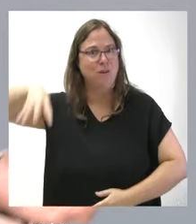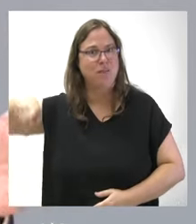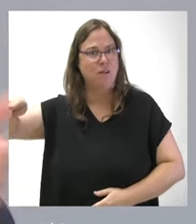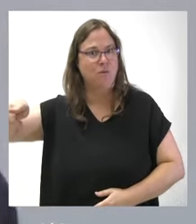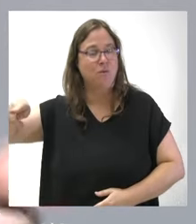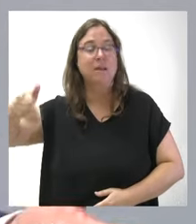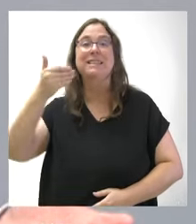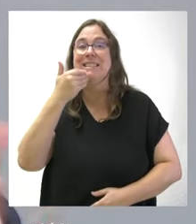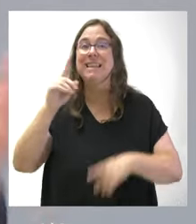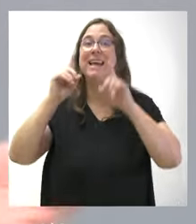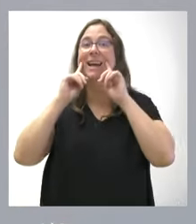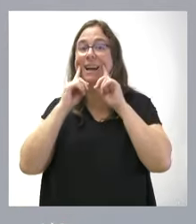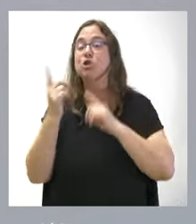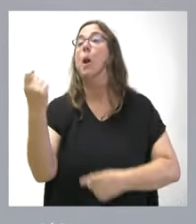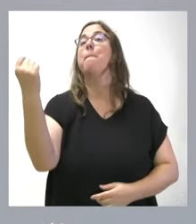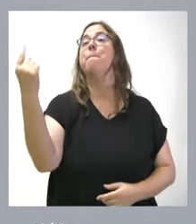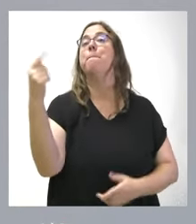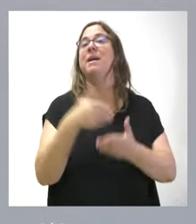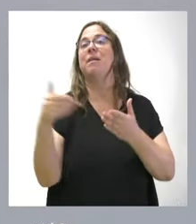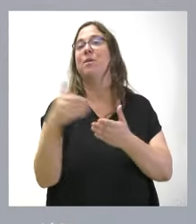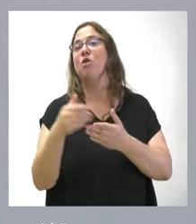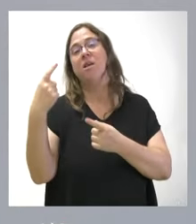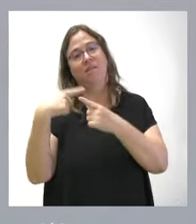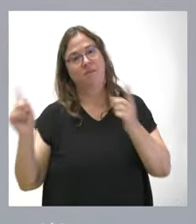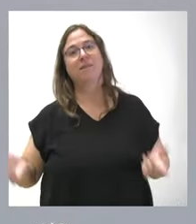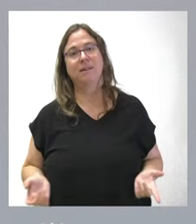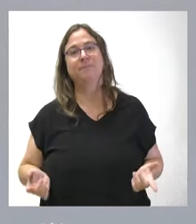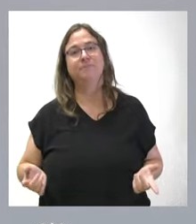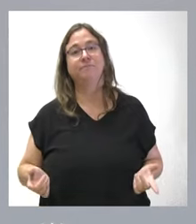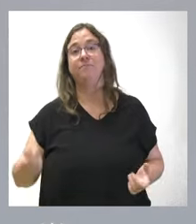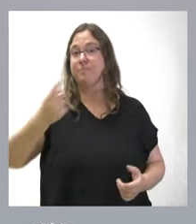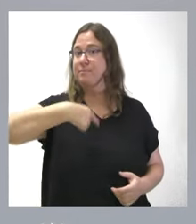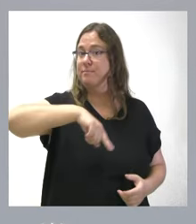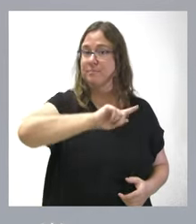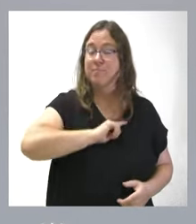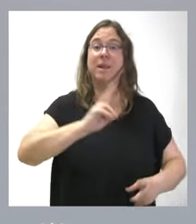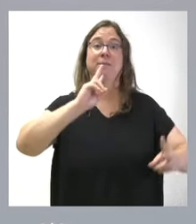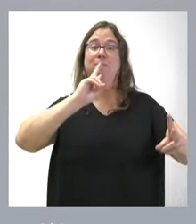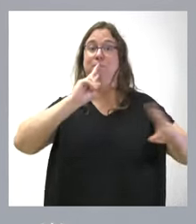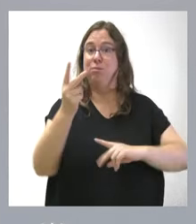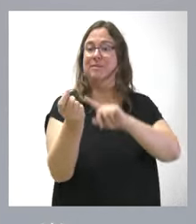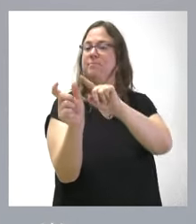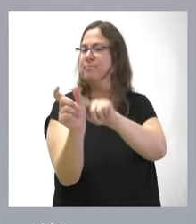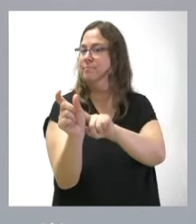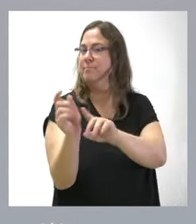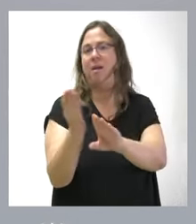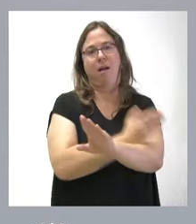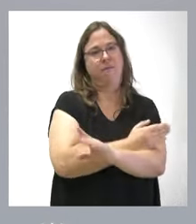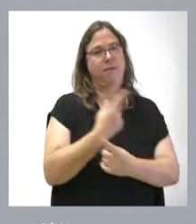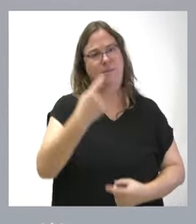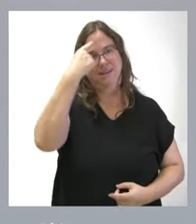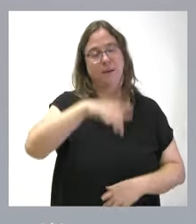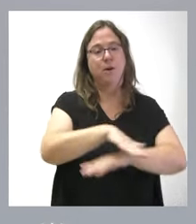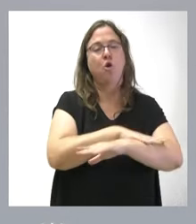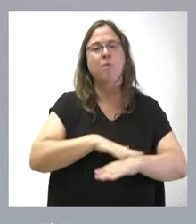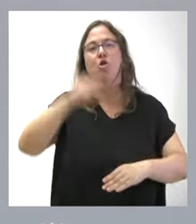sido si se hubiera hablado solo de 1.000 millones de euros para una comunidad autónoma. Por tanto, nosotros, para dar una cifra, lo que tenemos que saber es cuál es la posición del